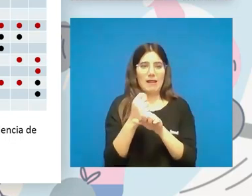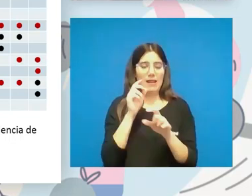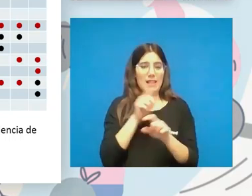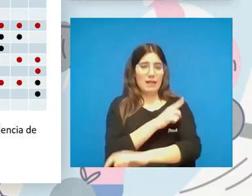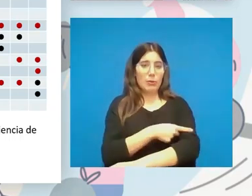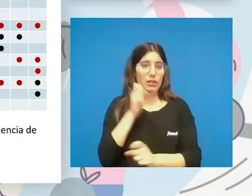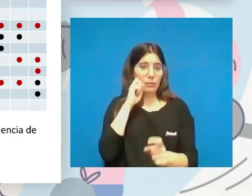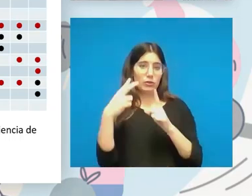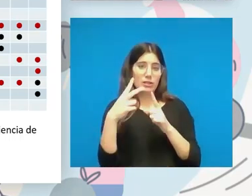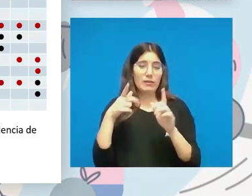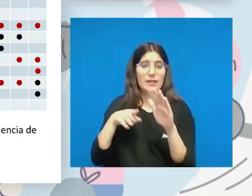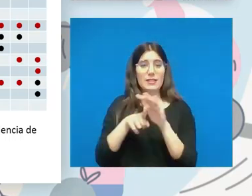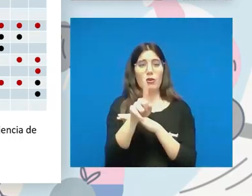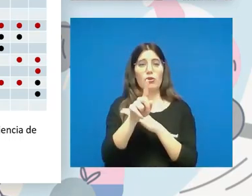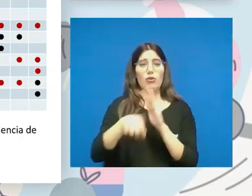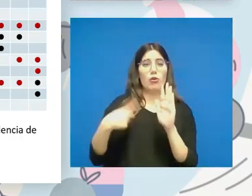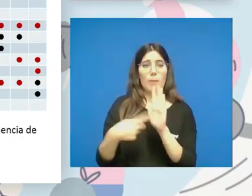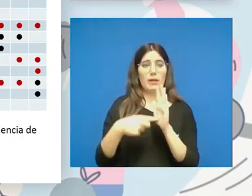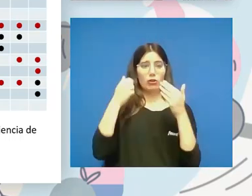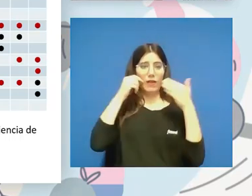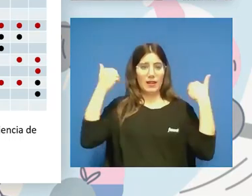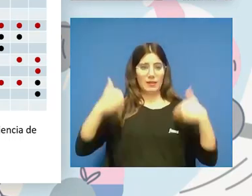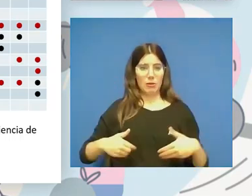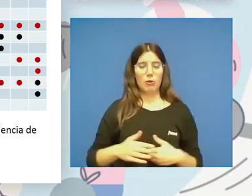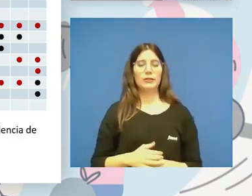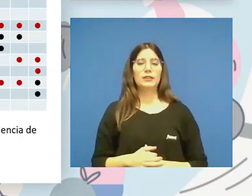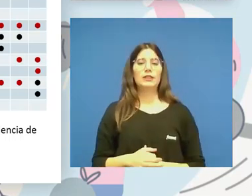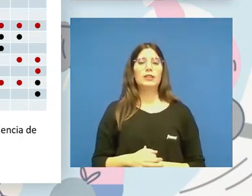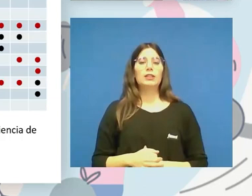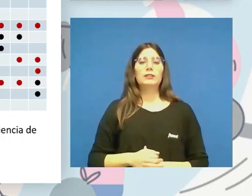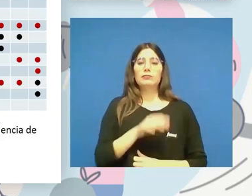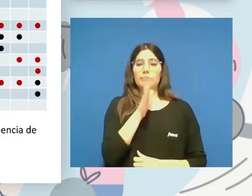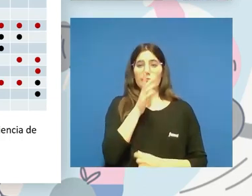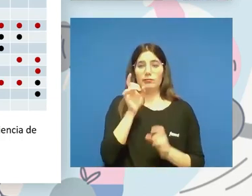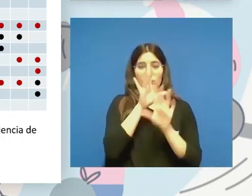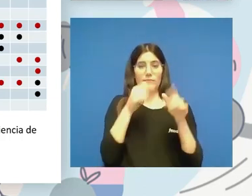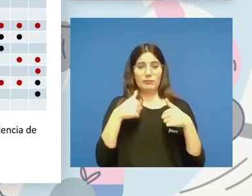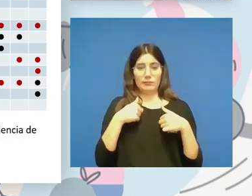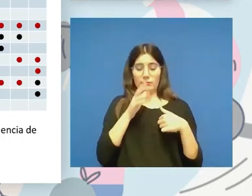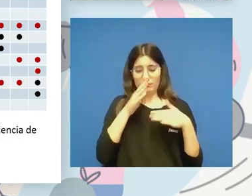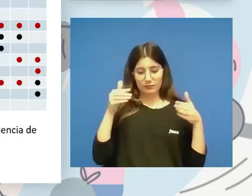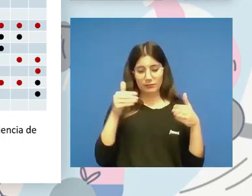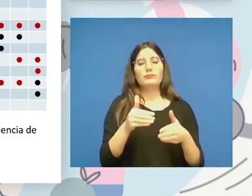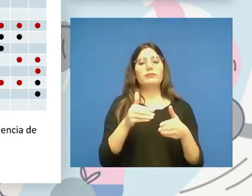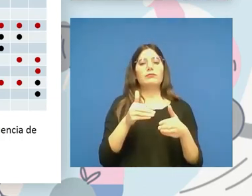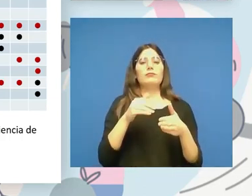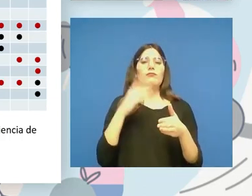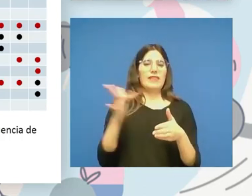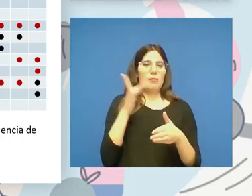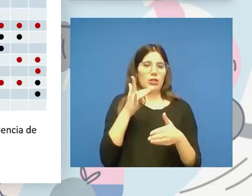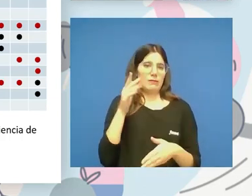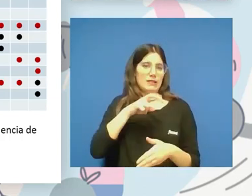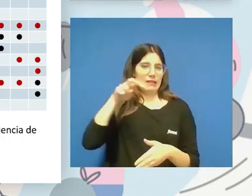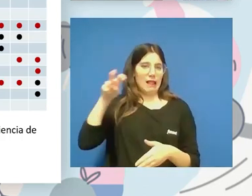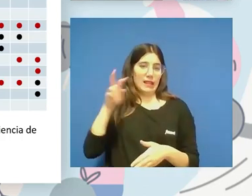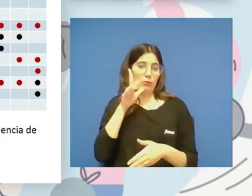vista de desarrollo integral del individuo. Claro, yo ahora como me recreo en estas porque me voy a saltar varias diapositivas que he tenido la fortuna